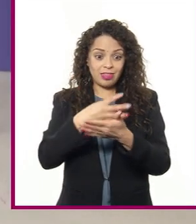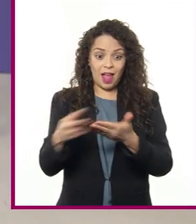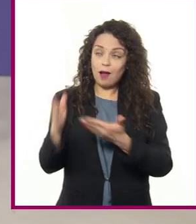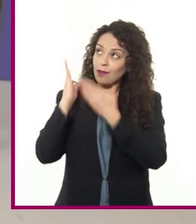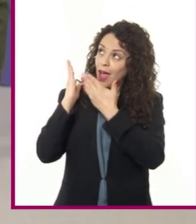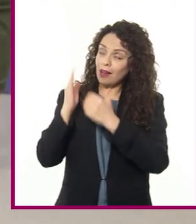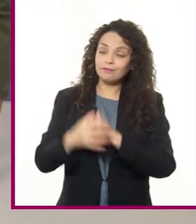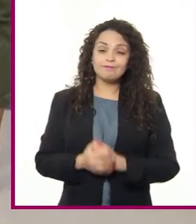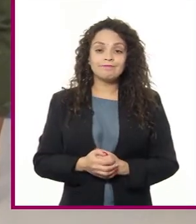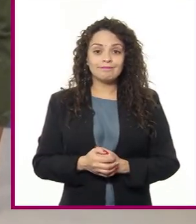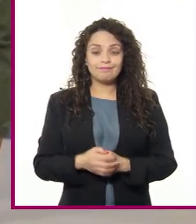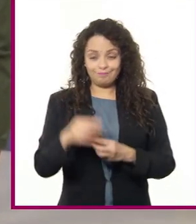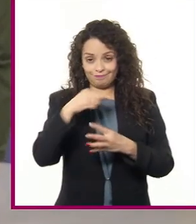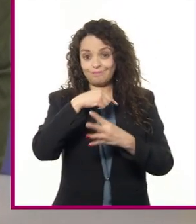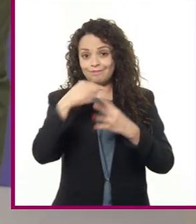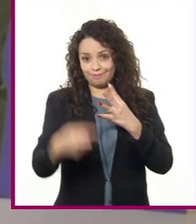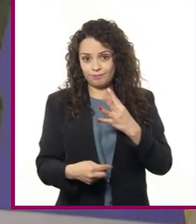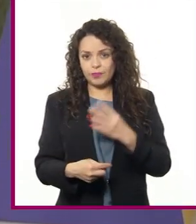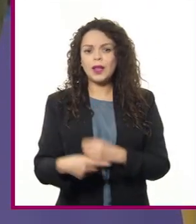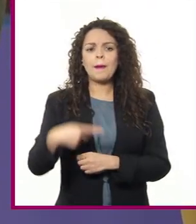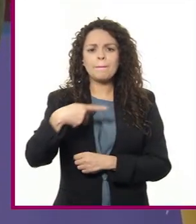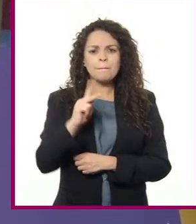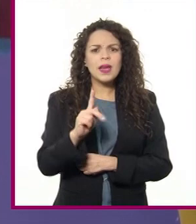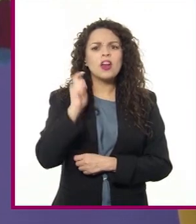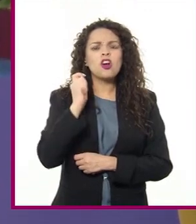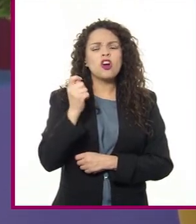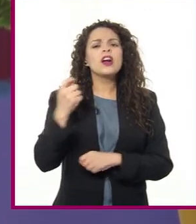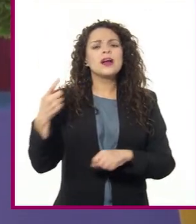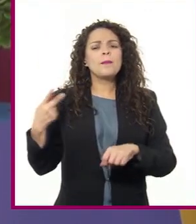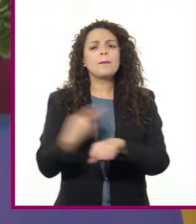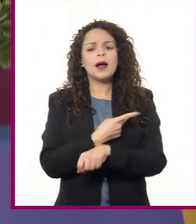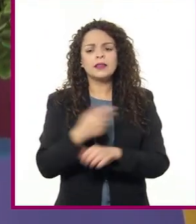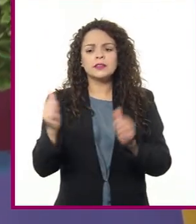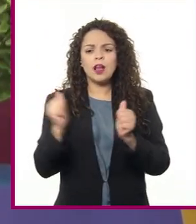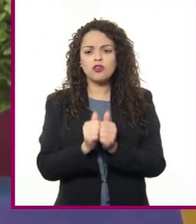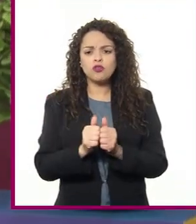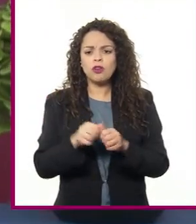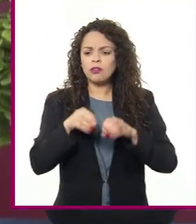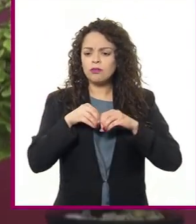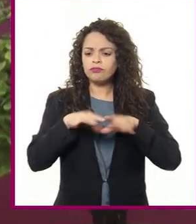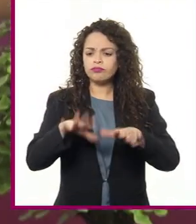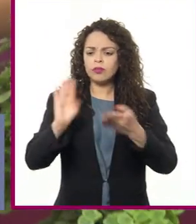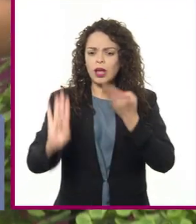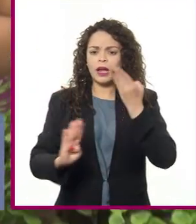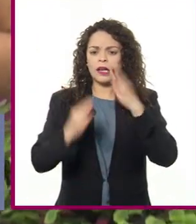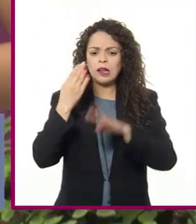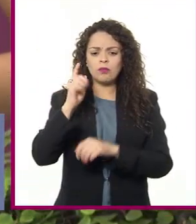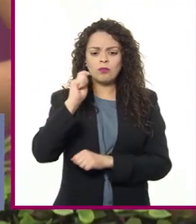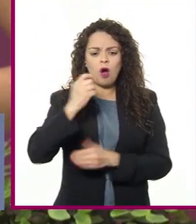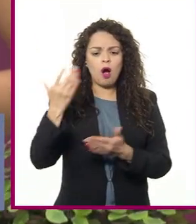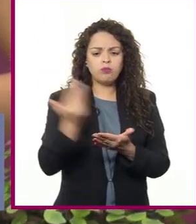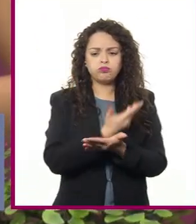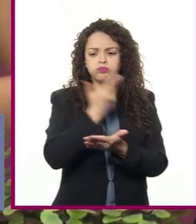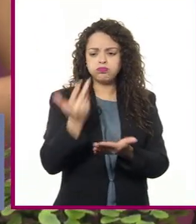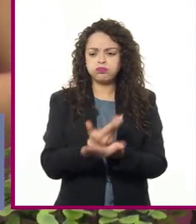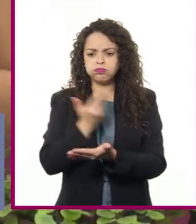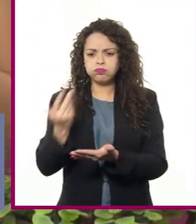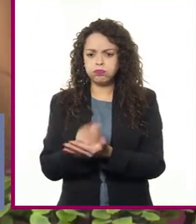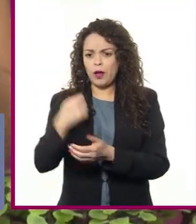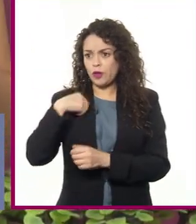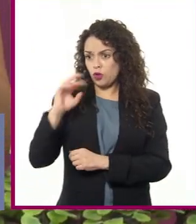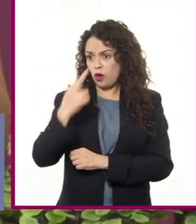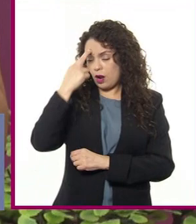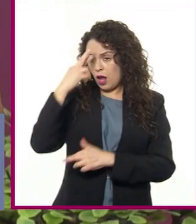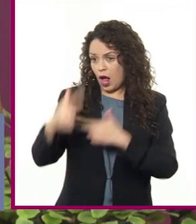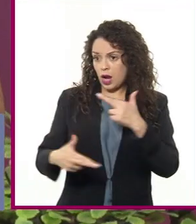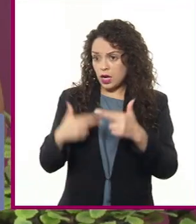21. ¿Y qué pasa con la actividad forestal y su distribución en el mundo? 22. Recuerdo que las regiones forestales